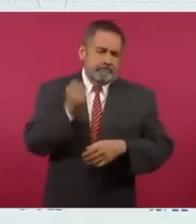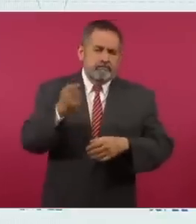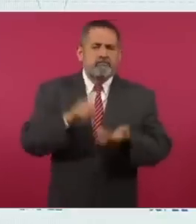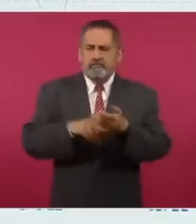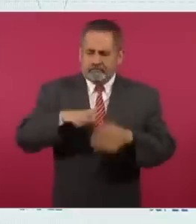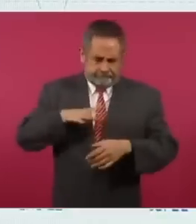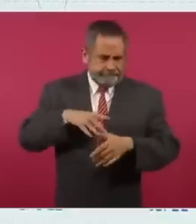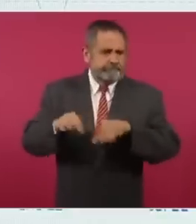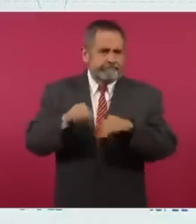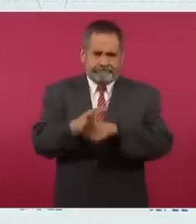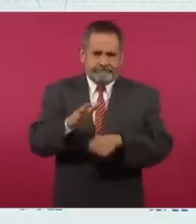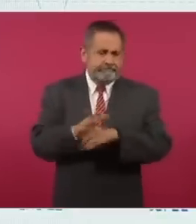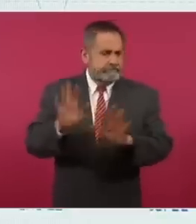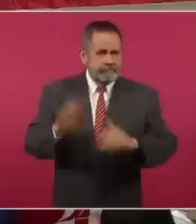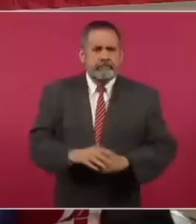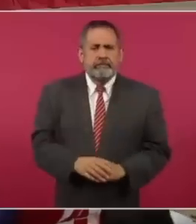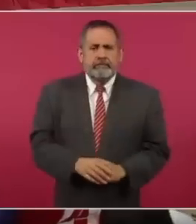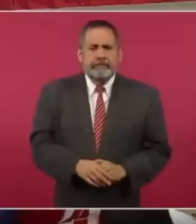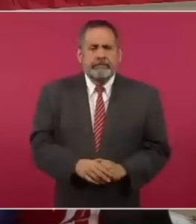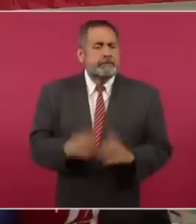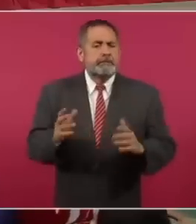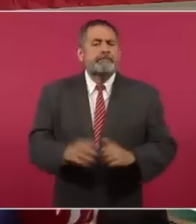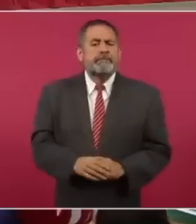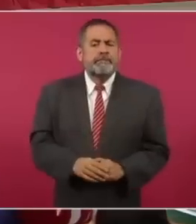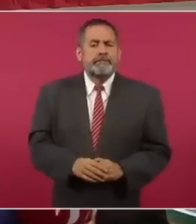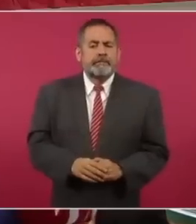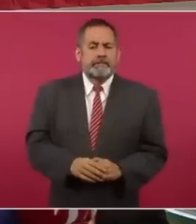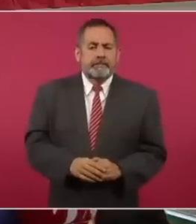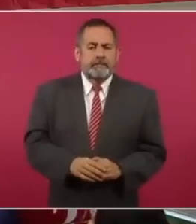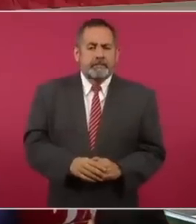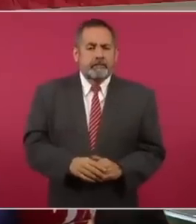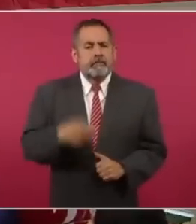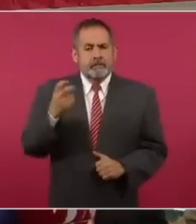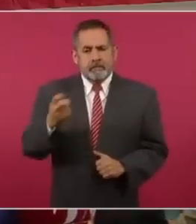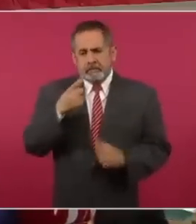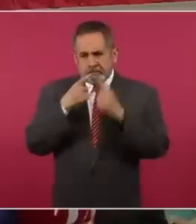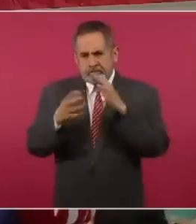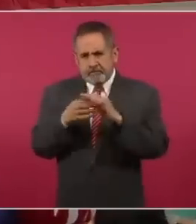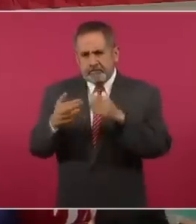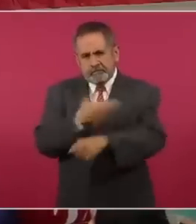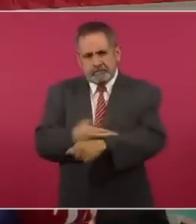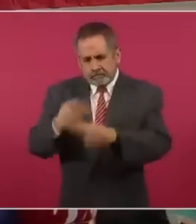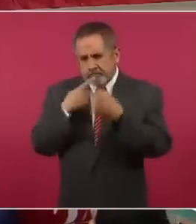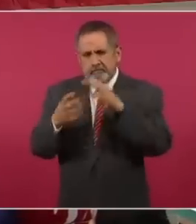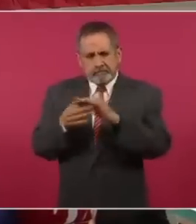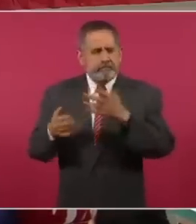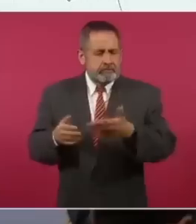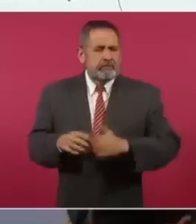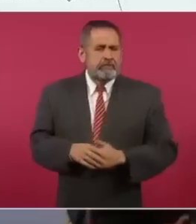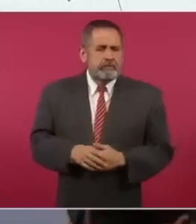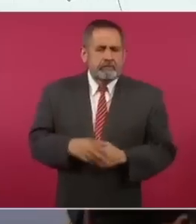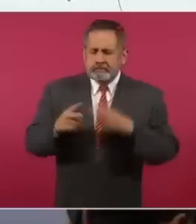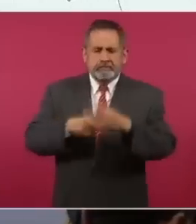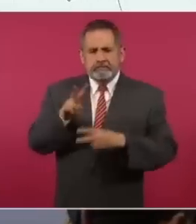empleo, entonces esto es lo que está pasando, vamos bastante bien.